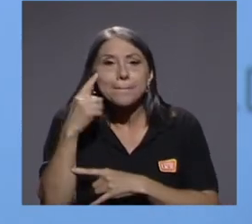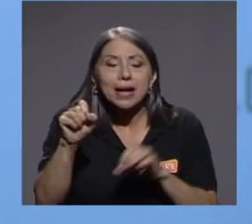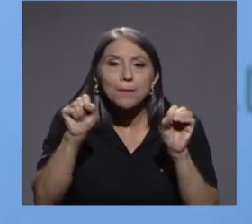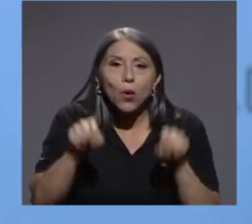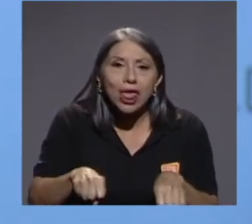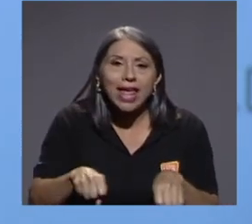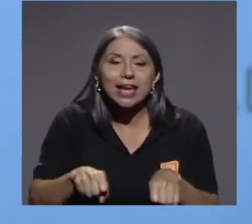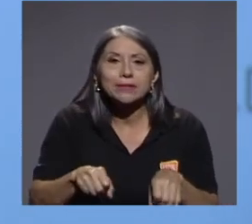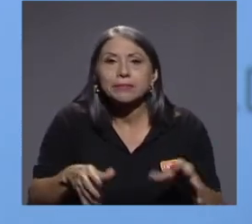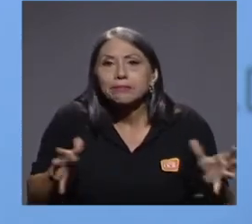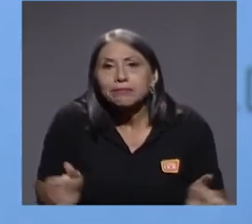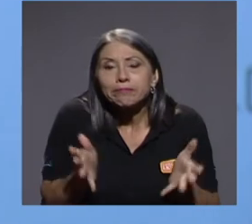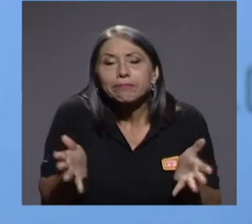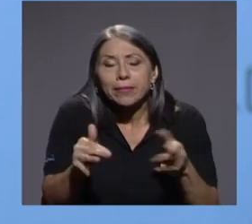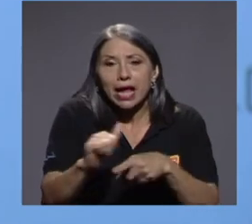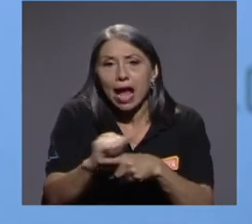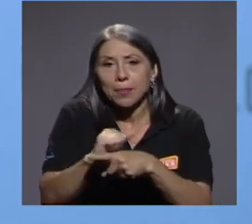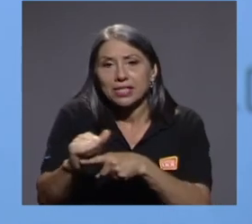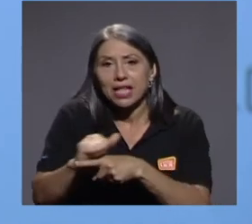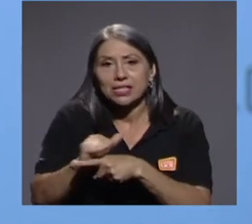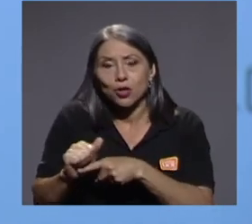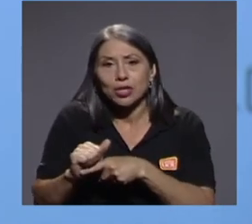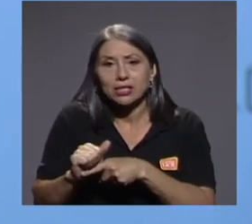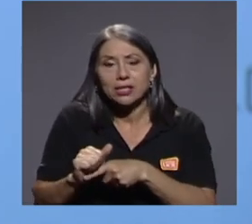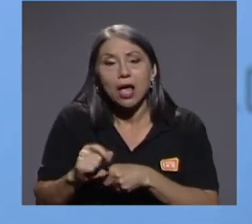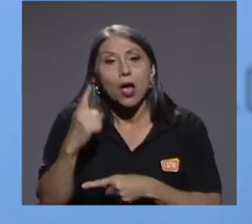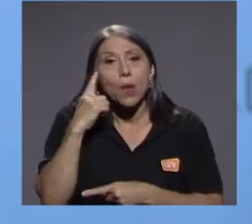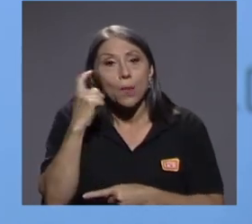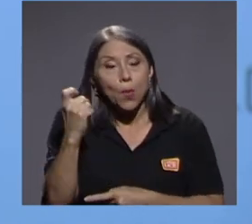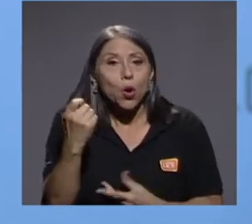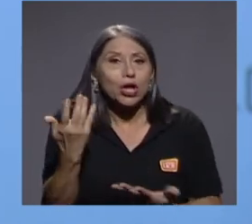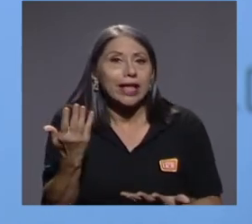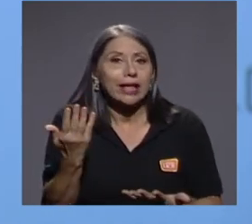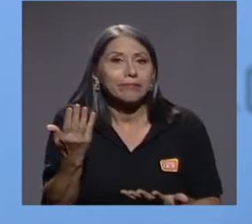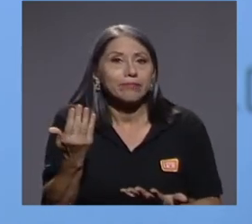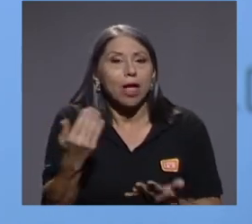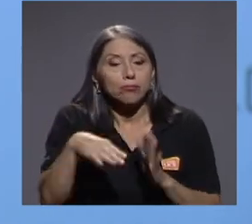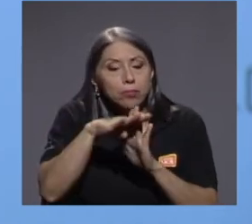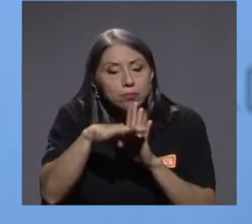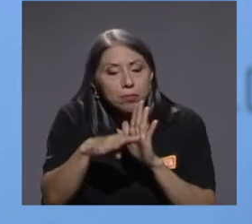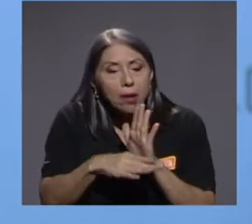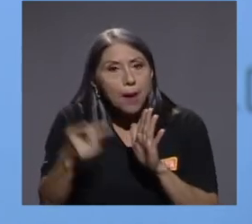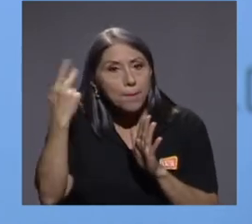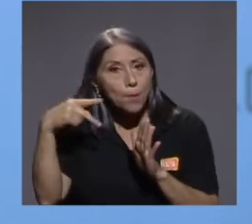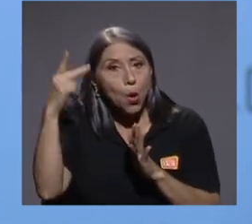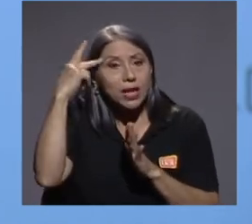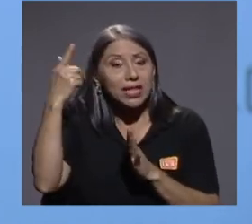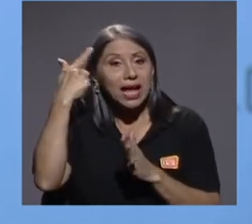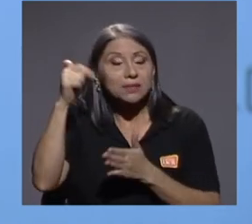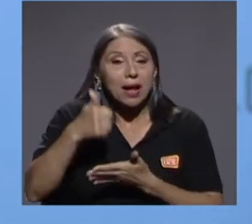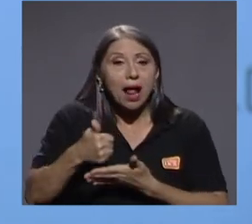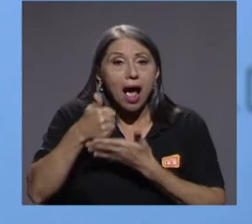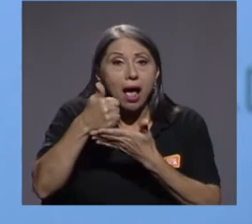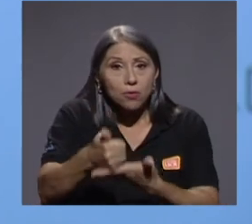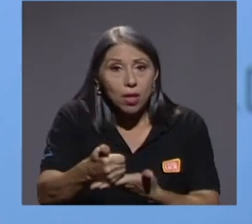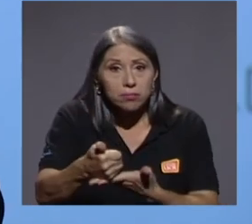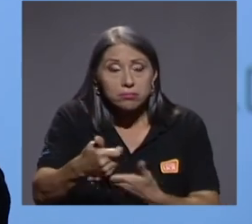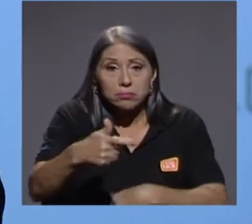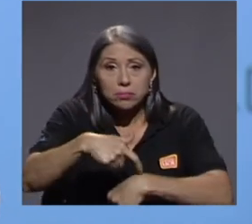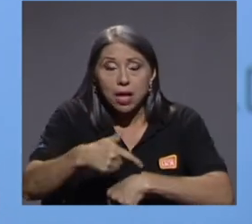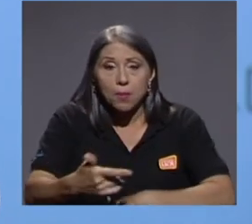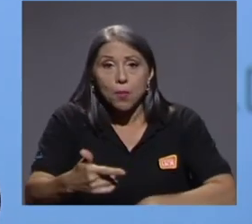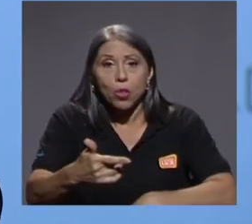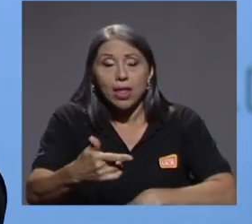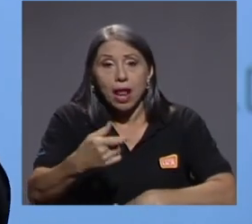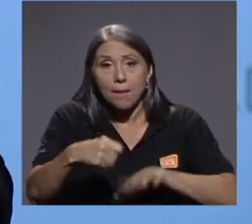generar estas capacitaciones, porque políticas de auxilio durante la pandemia pudieron haberse